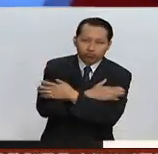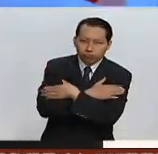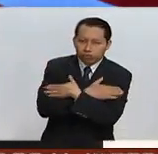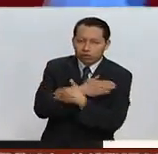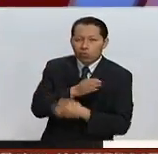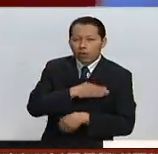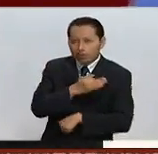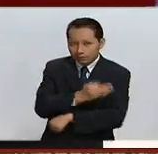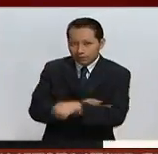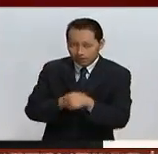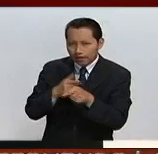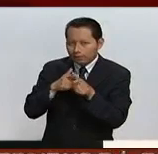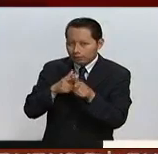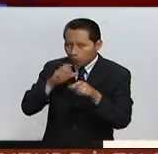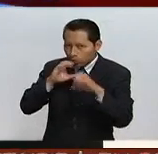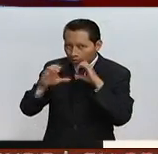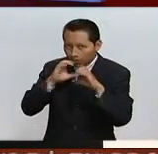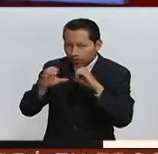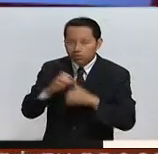seguimos en comunicación.